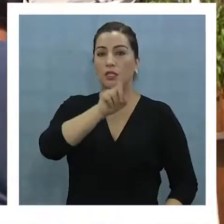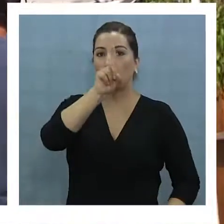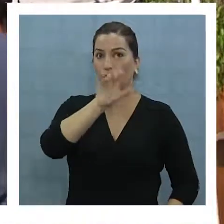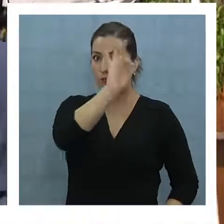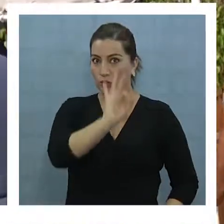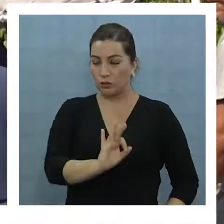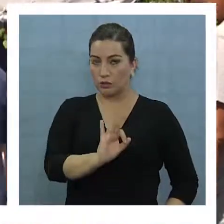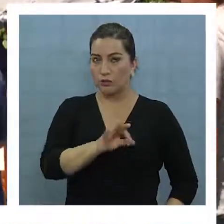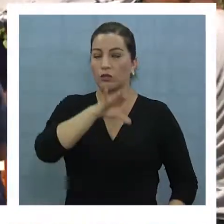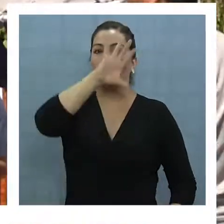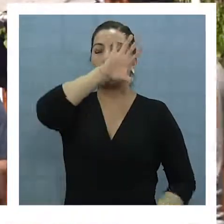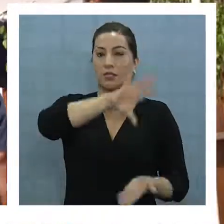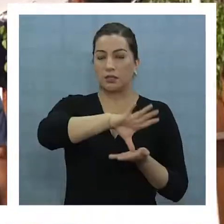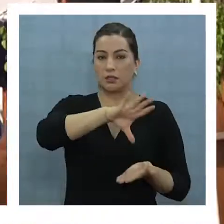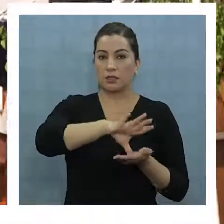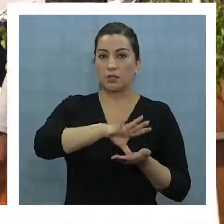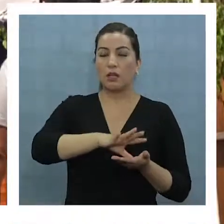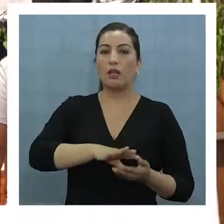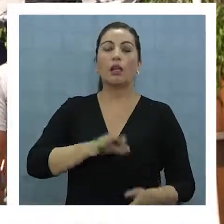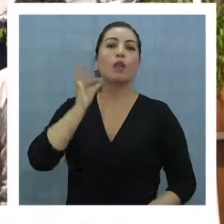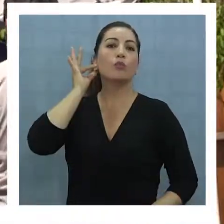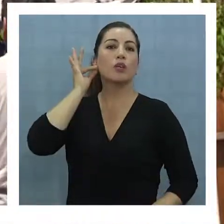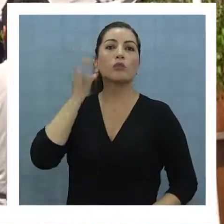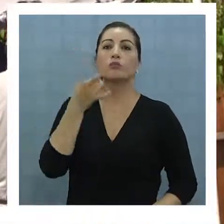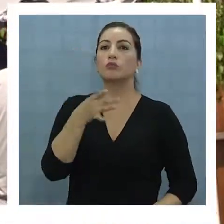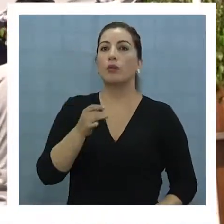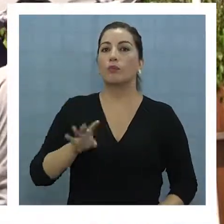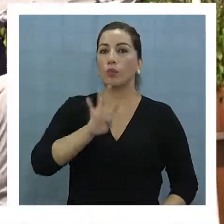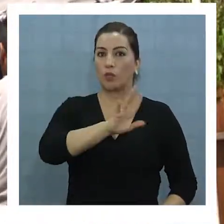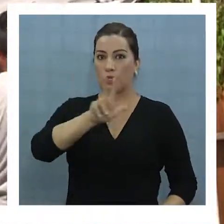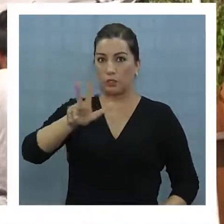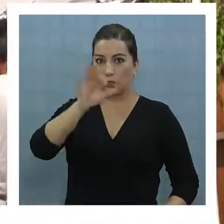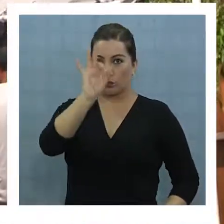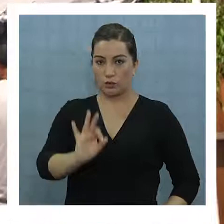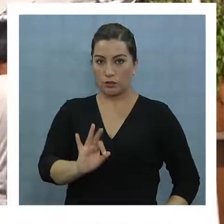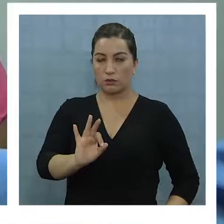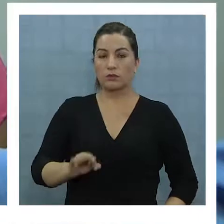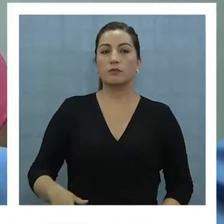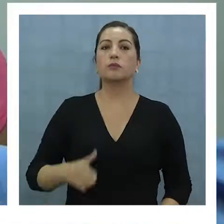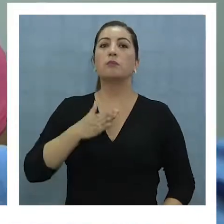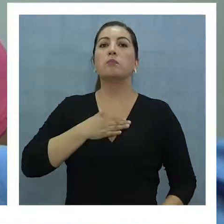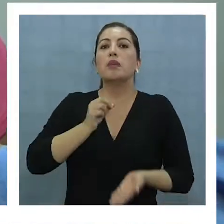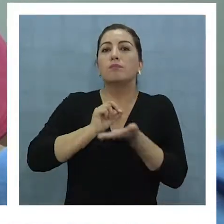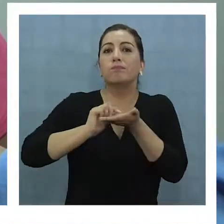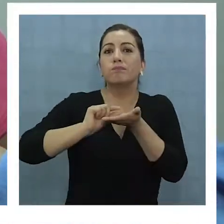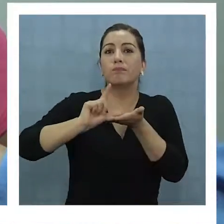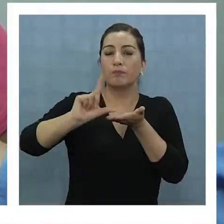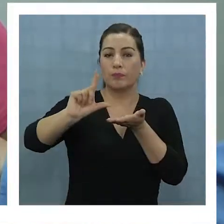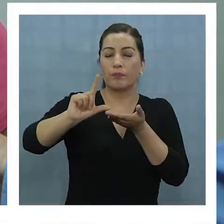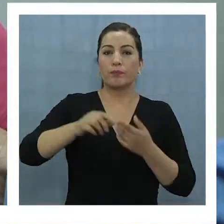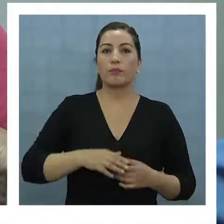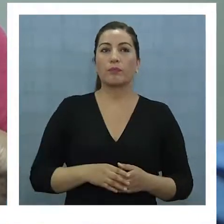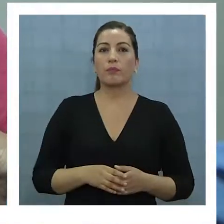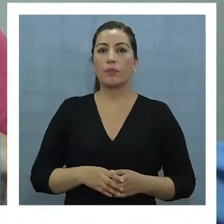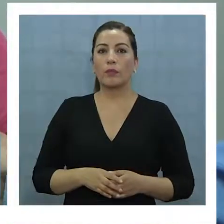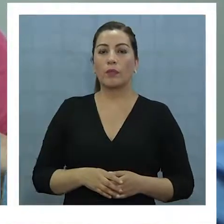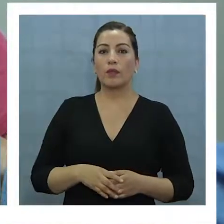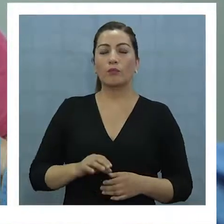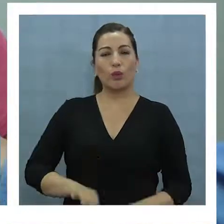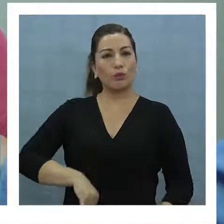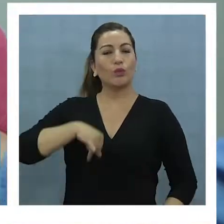% en el país y la mujer solo un 48%. Para mi emprendimiento es algo